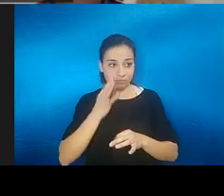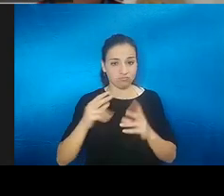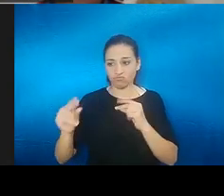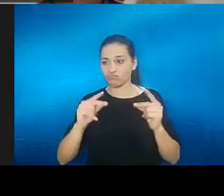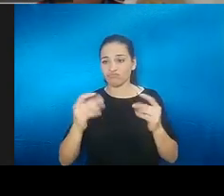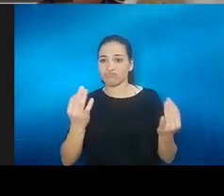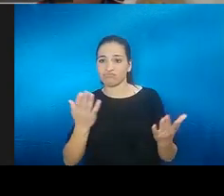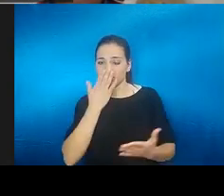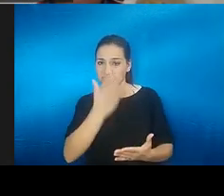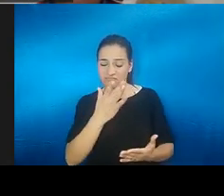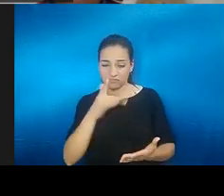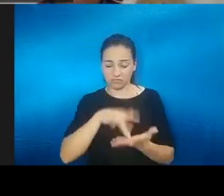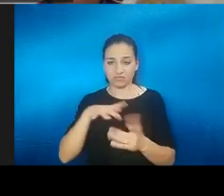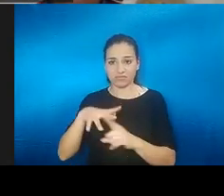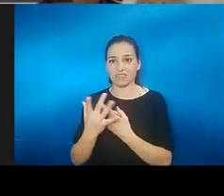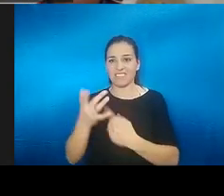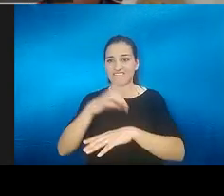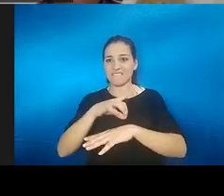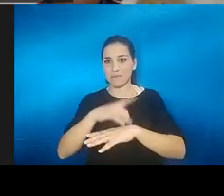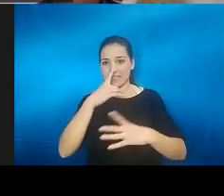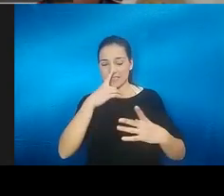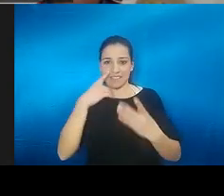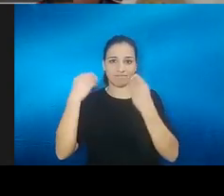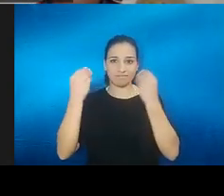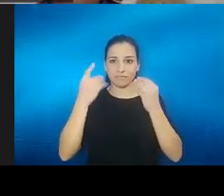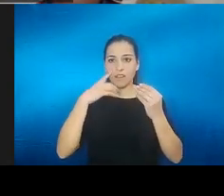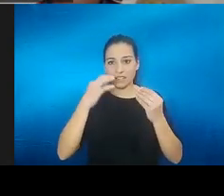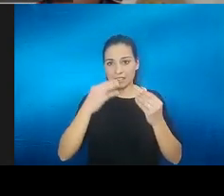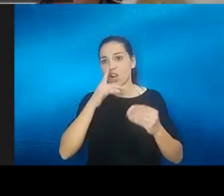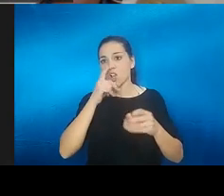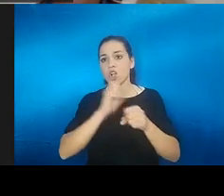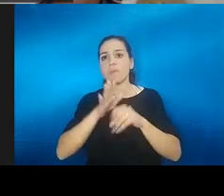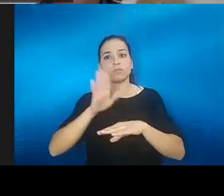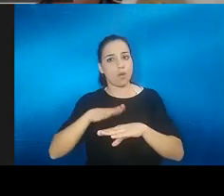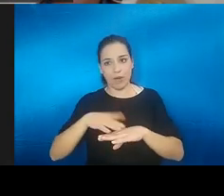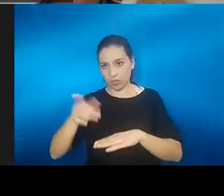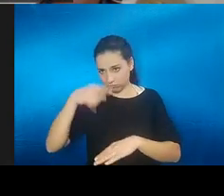patología en menos especial durante años porque a veces también